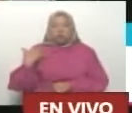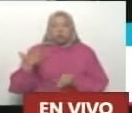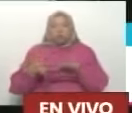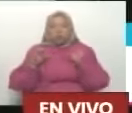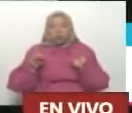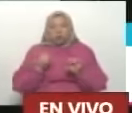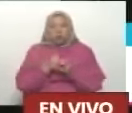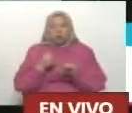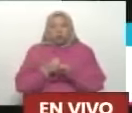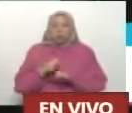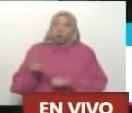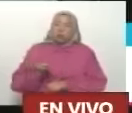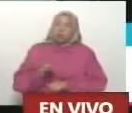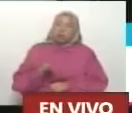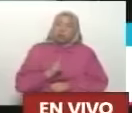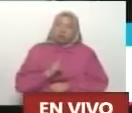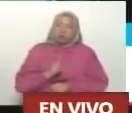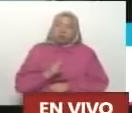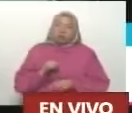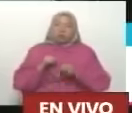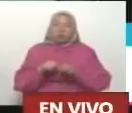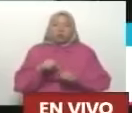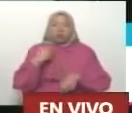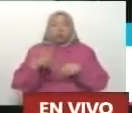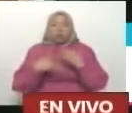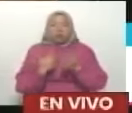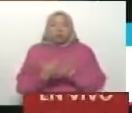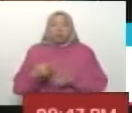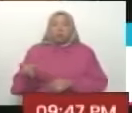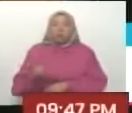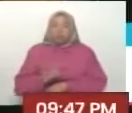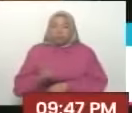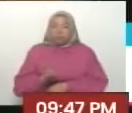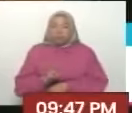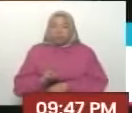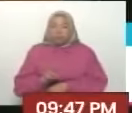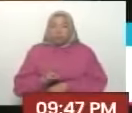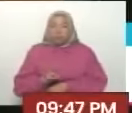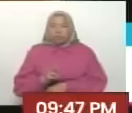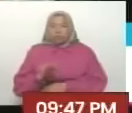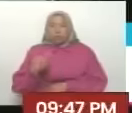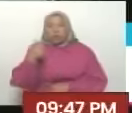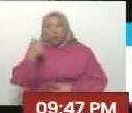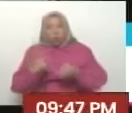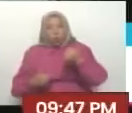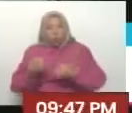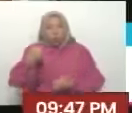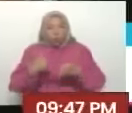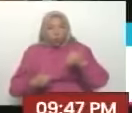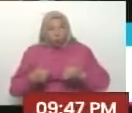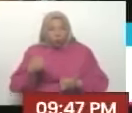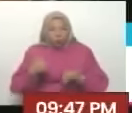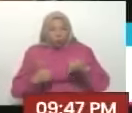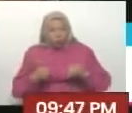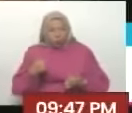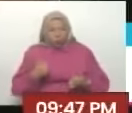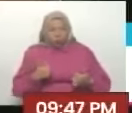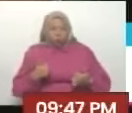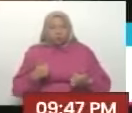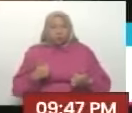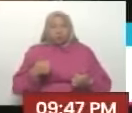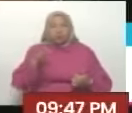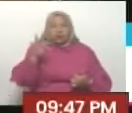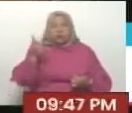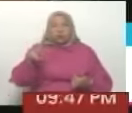seguiremos construyendo país, seguiremos construyendo patria, y por ahí ese autobús que veían en los videos desde la fuga,